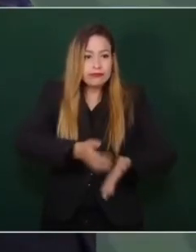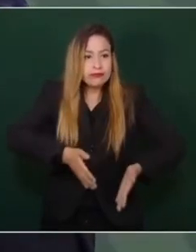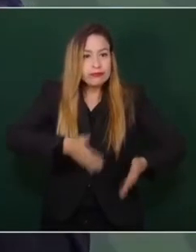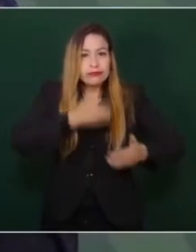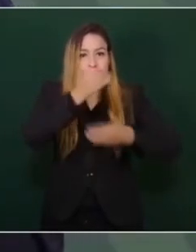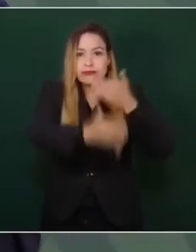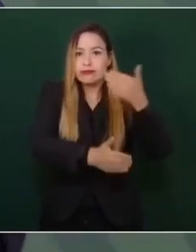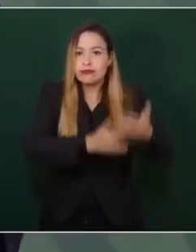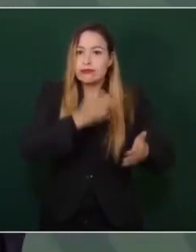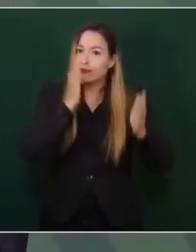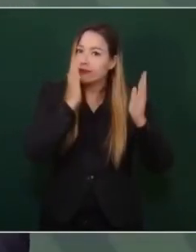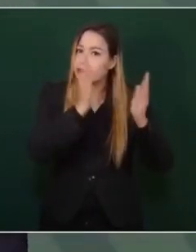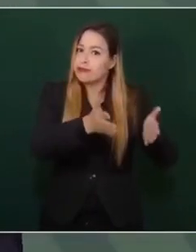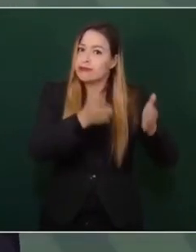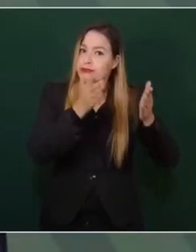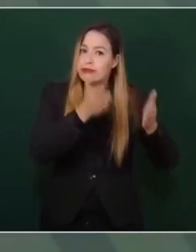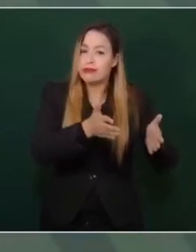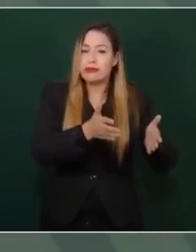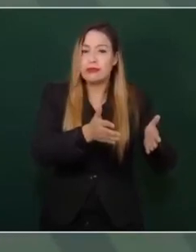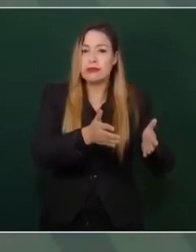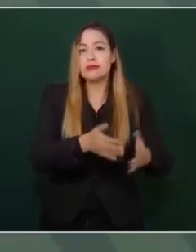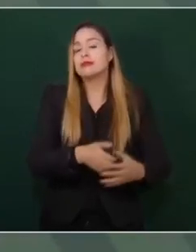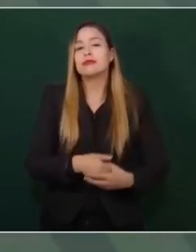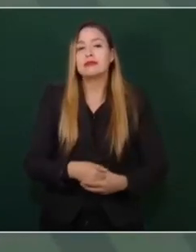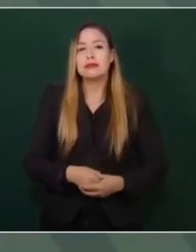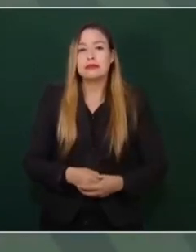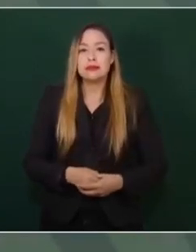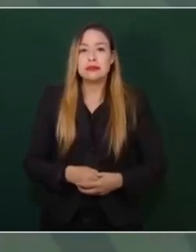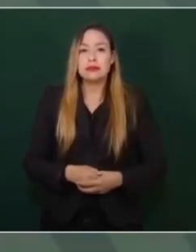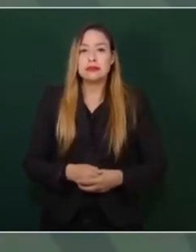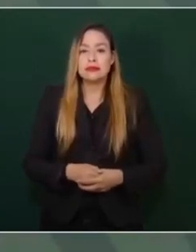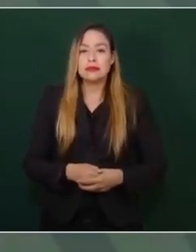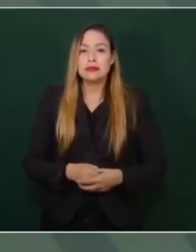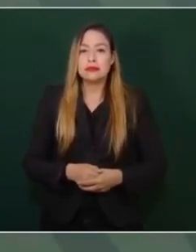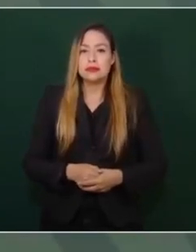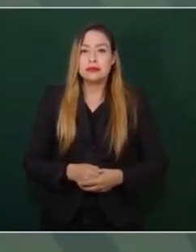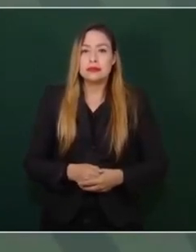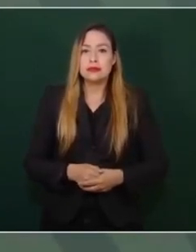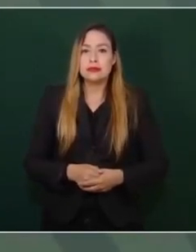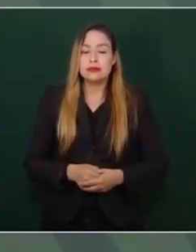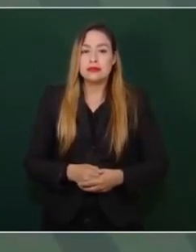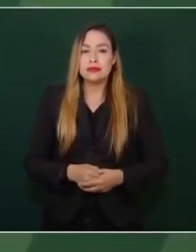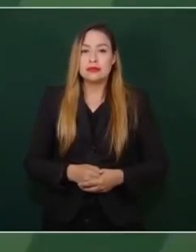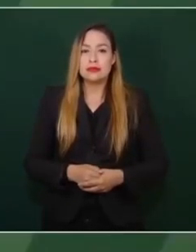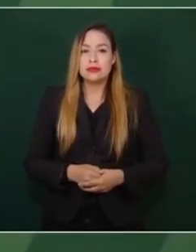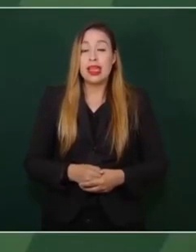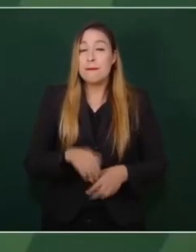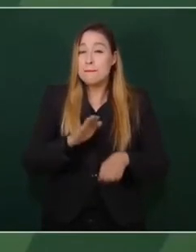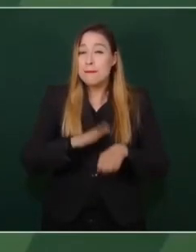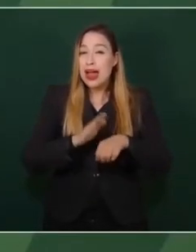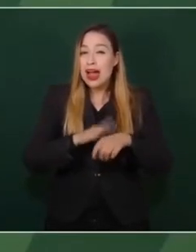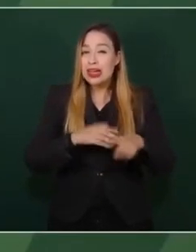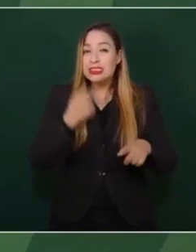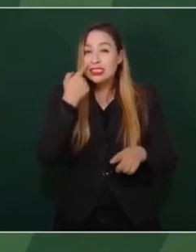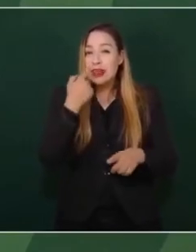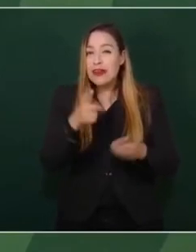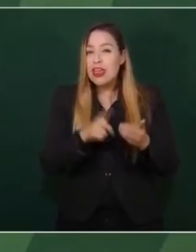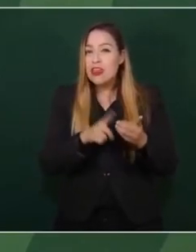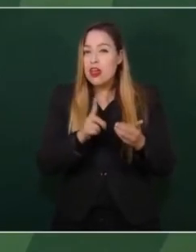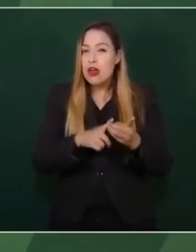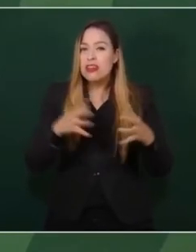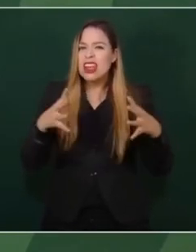en acciones, sobre todo en las guerras, en la